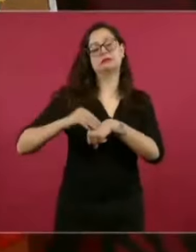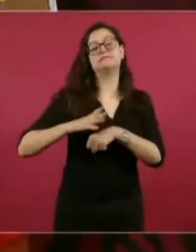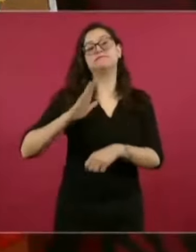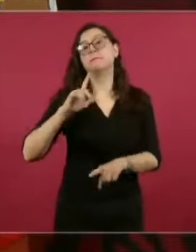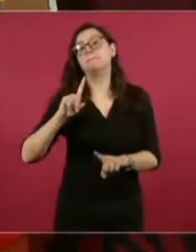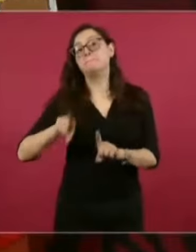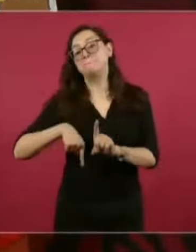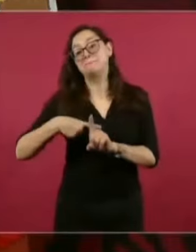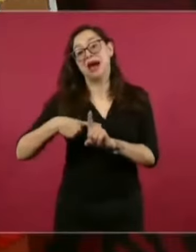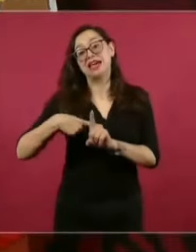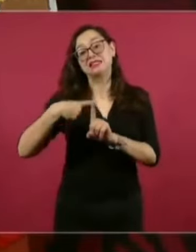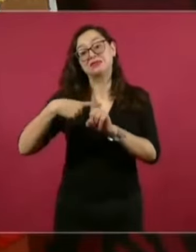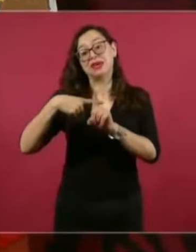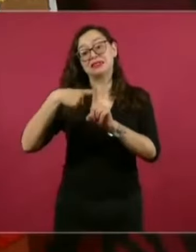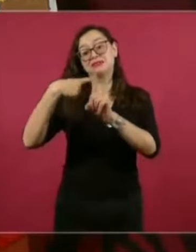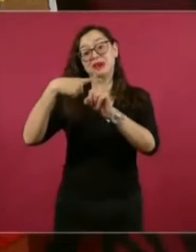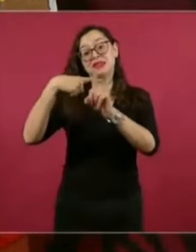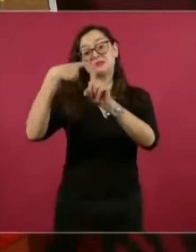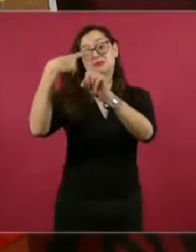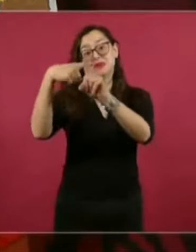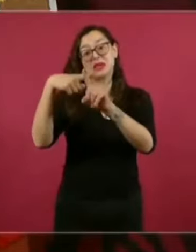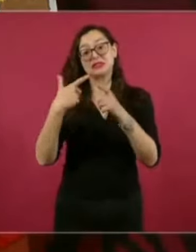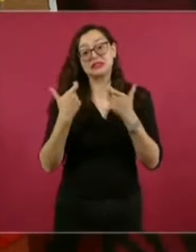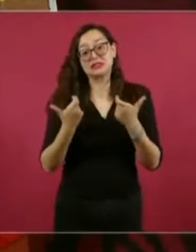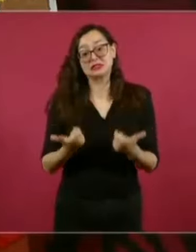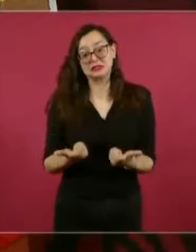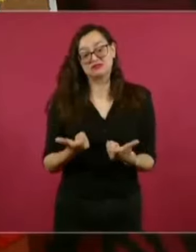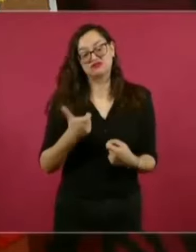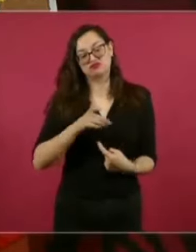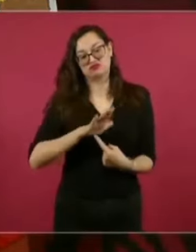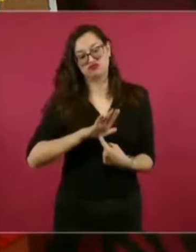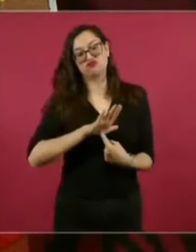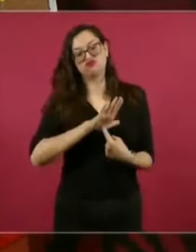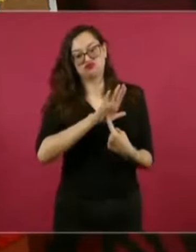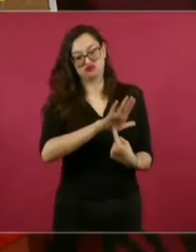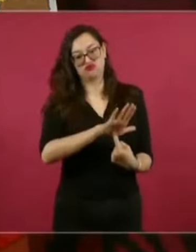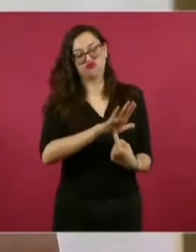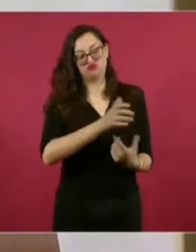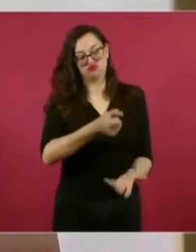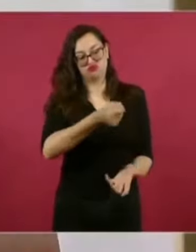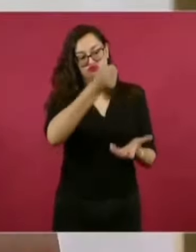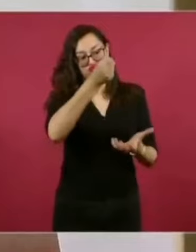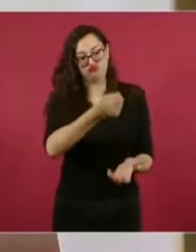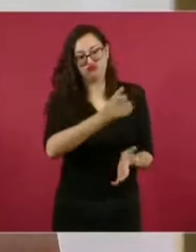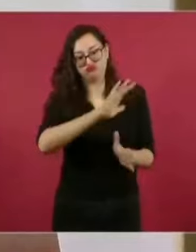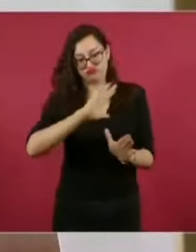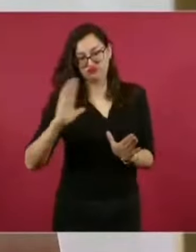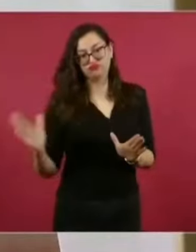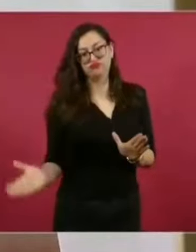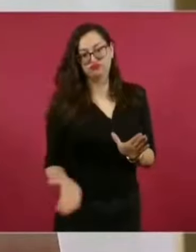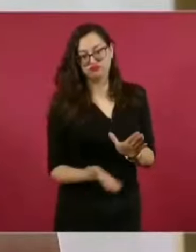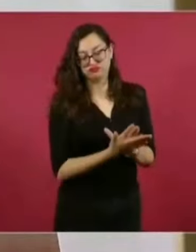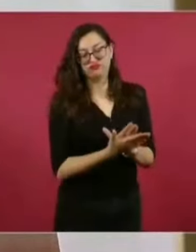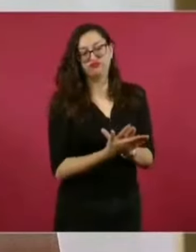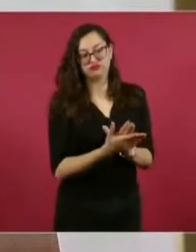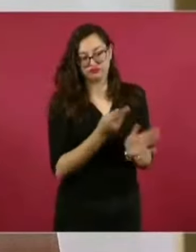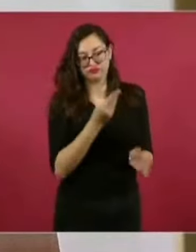que se mencionan en el presupuesto anexo mismo